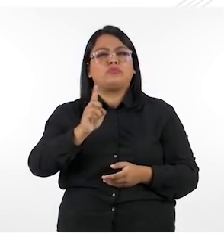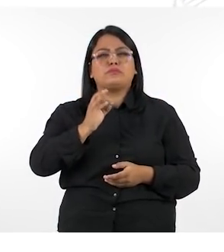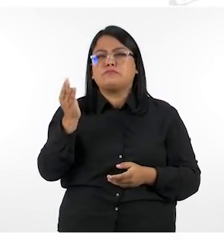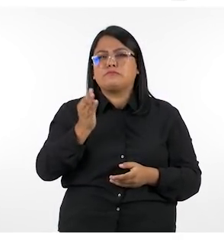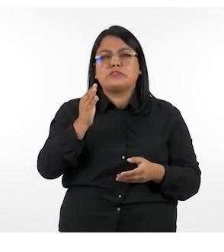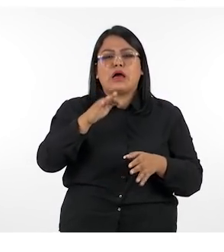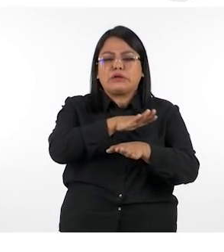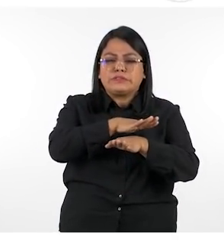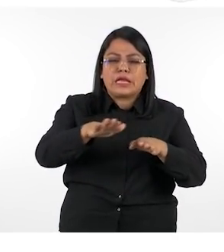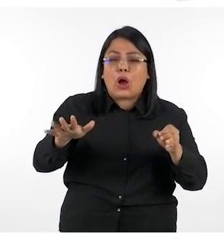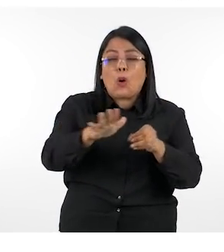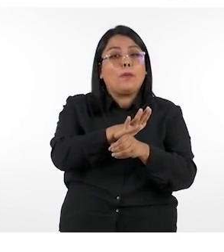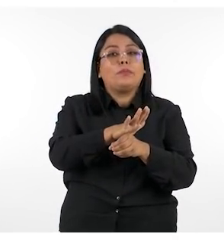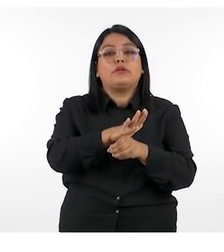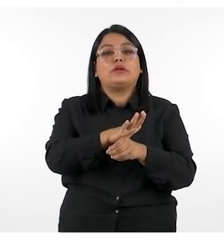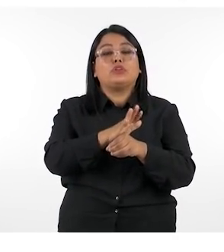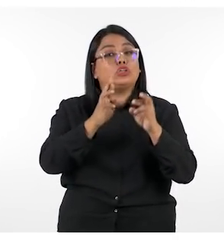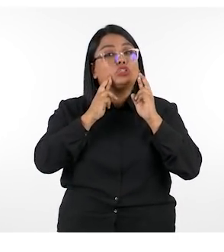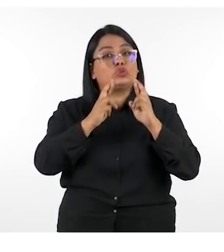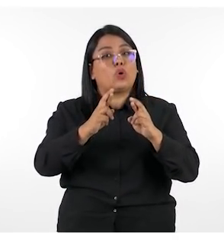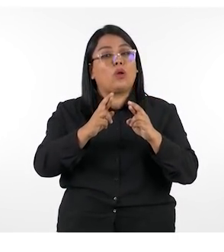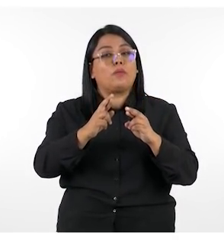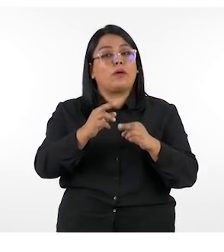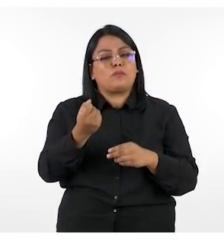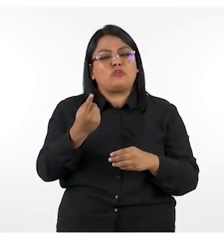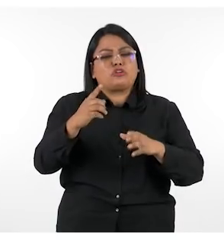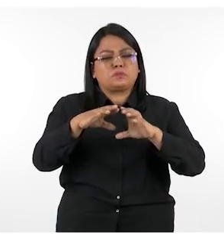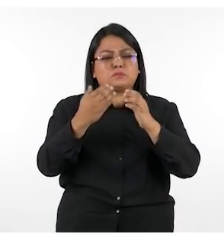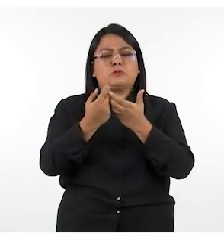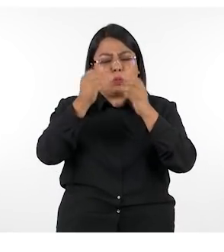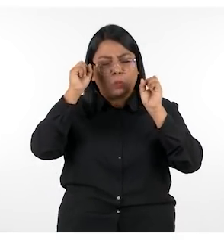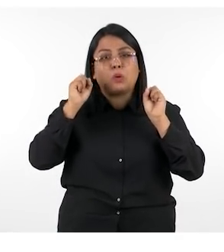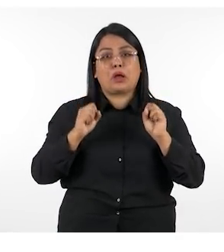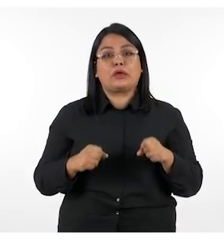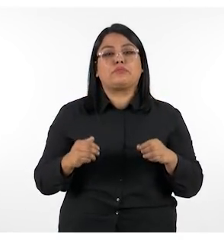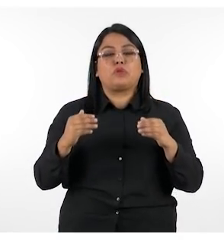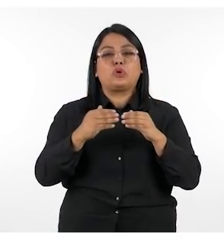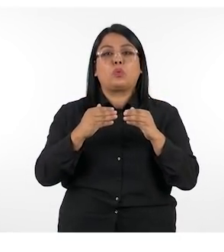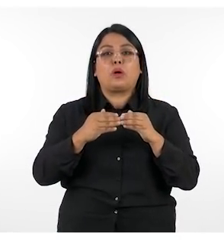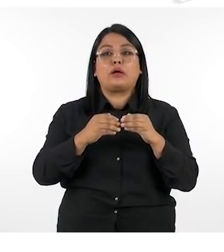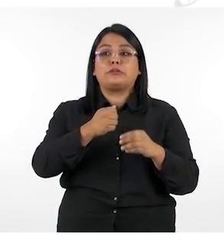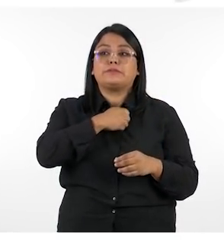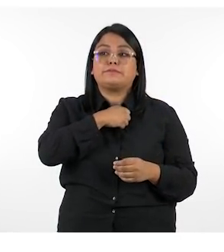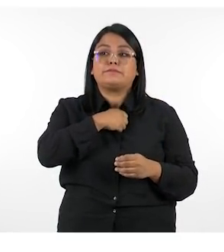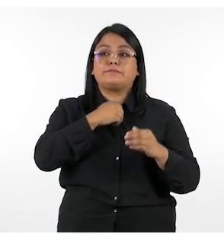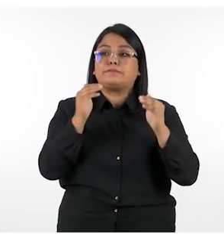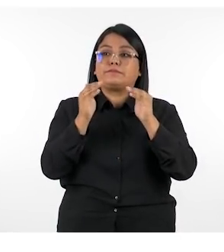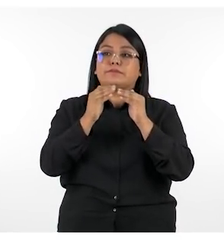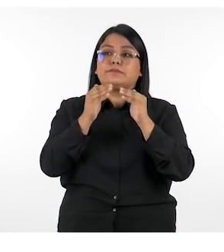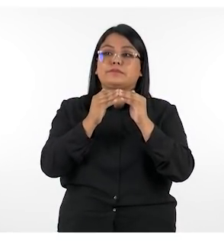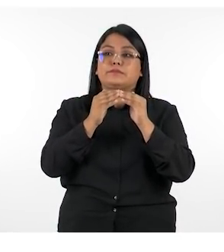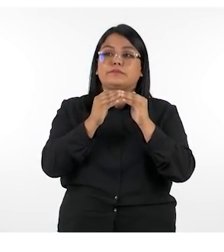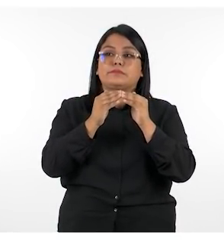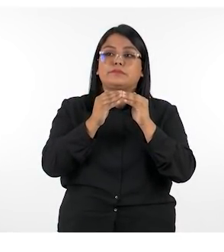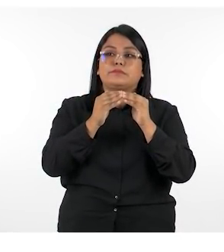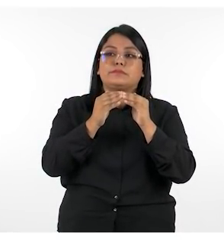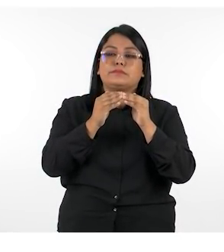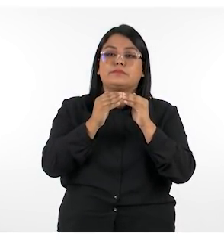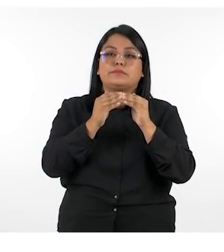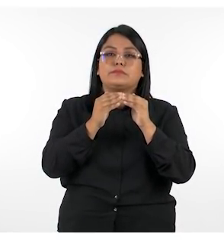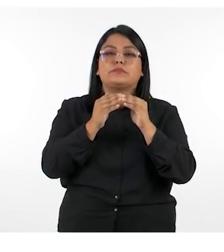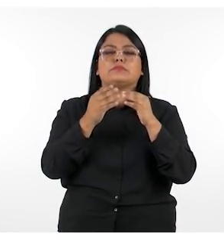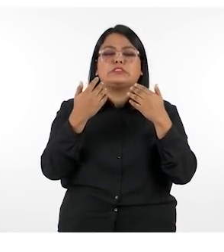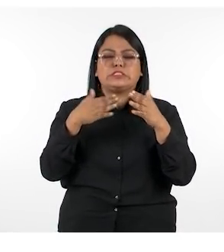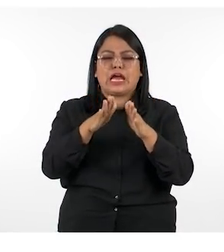decir no es necesario finalizarlos todos ni resolverlos en la siguiente clase además para las tareas en casa